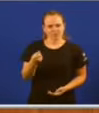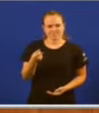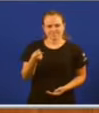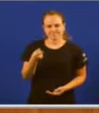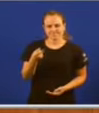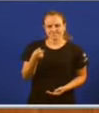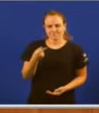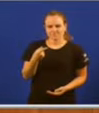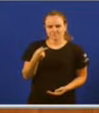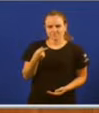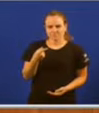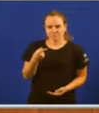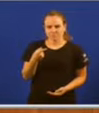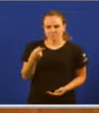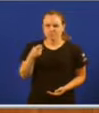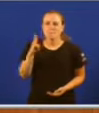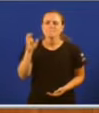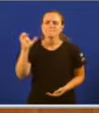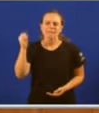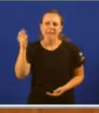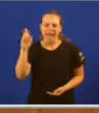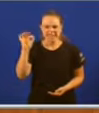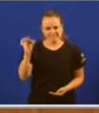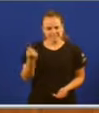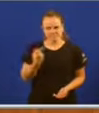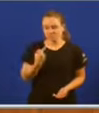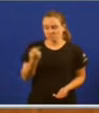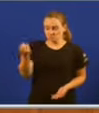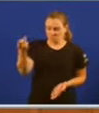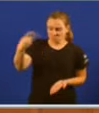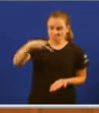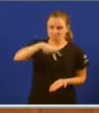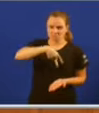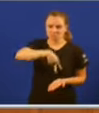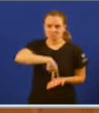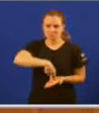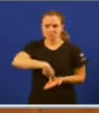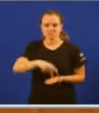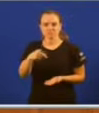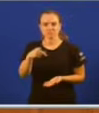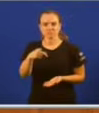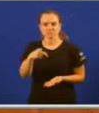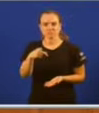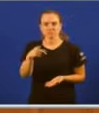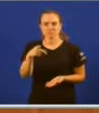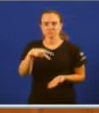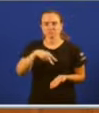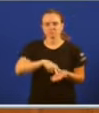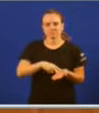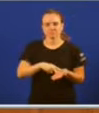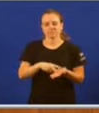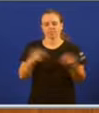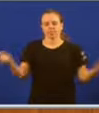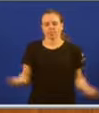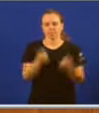sí. Veo vostede aquí, ahora mismo, nun exercicio absoluto de demagoxia